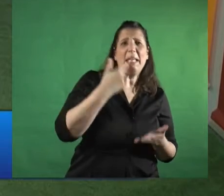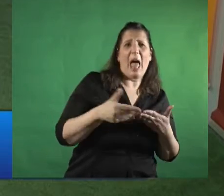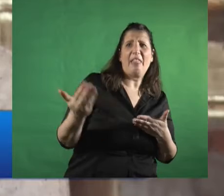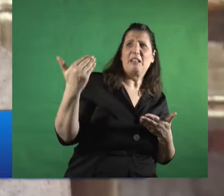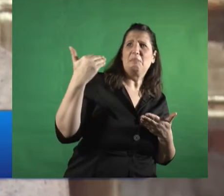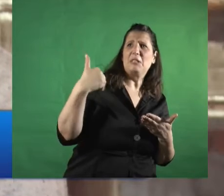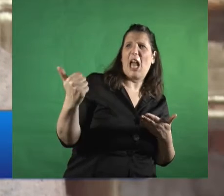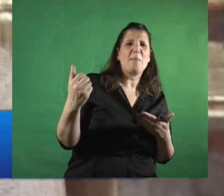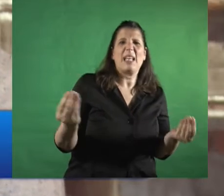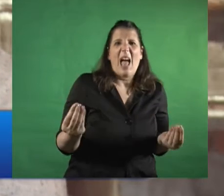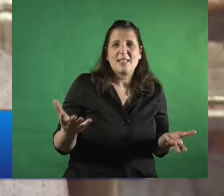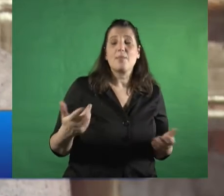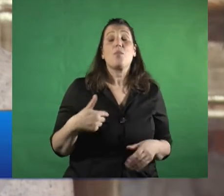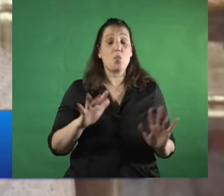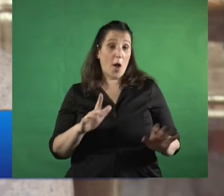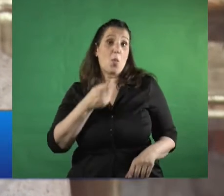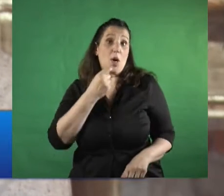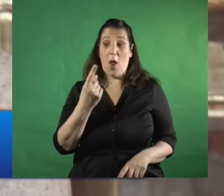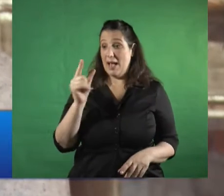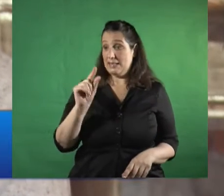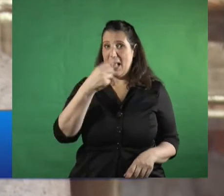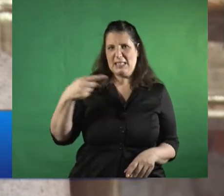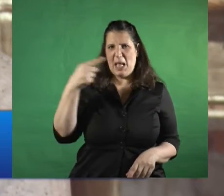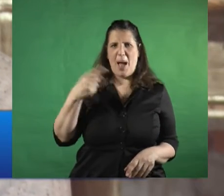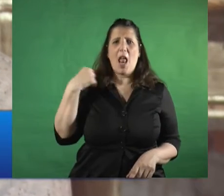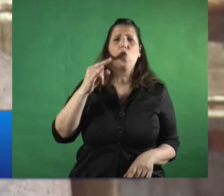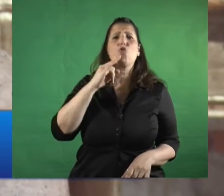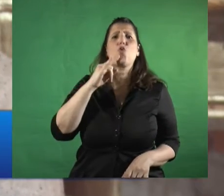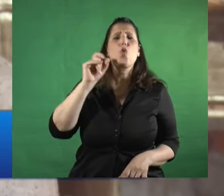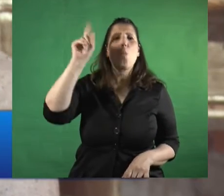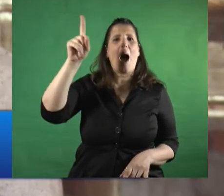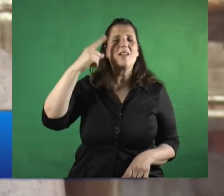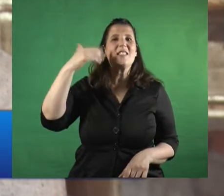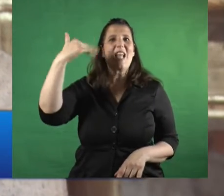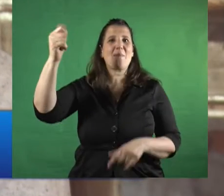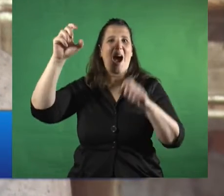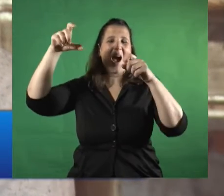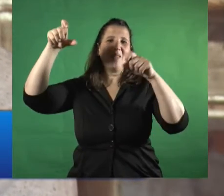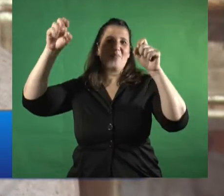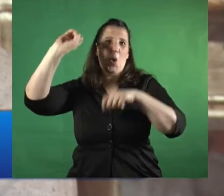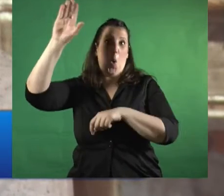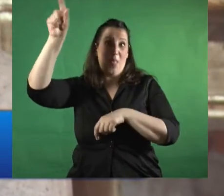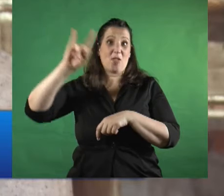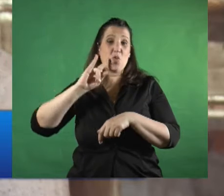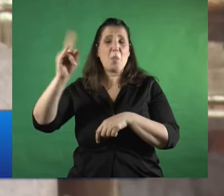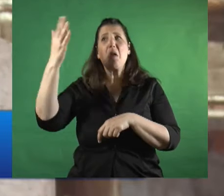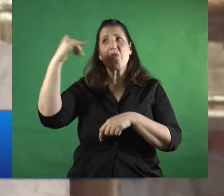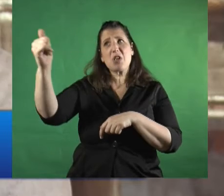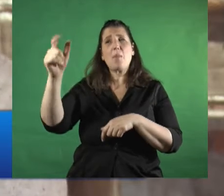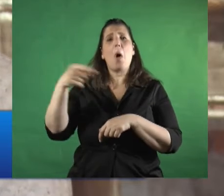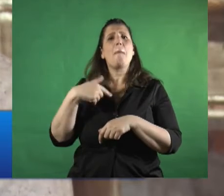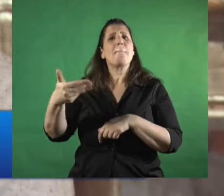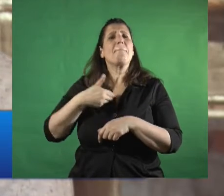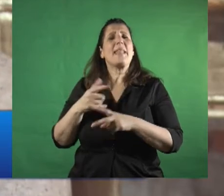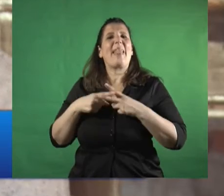Tal cual, estuvimos en Tucumán hace un par de semanas, nos llamaron desde el club atlético Tucumán para que vayamos a dar un taller de sensibilización y poder